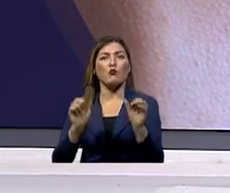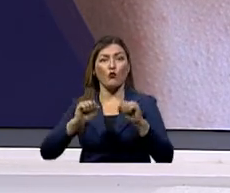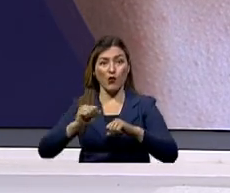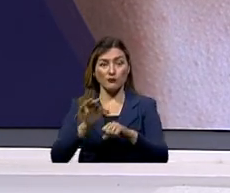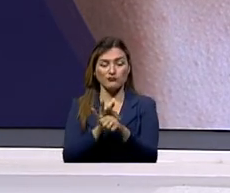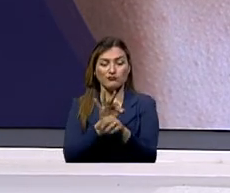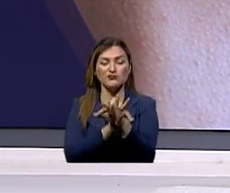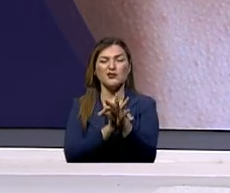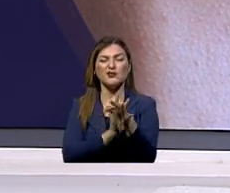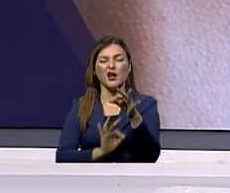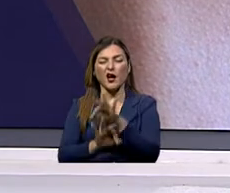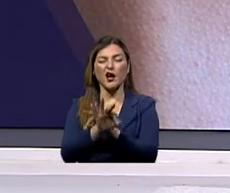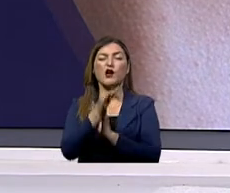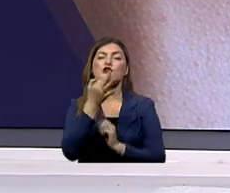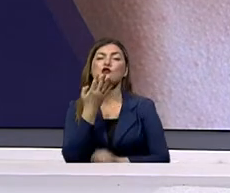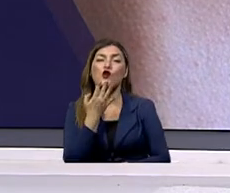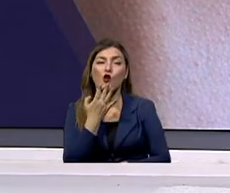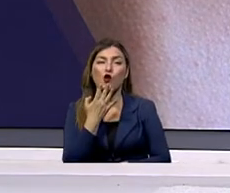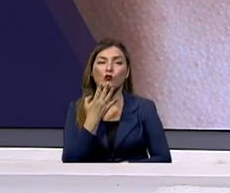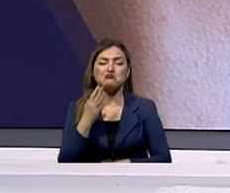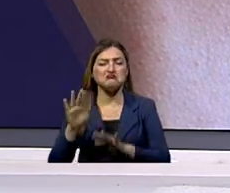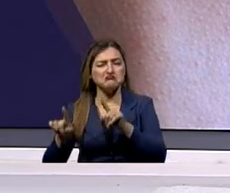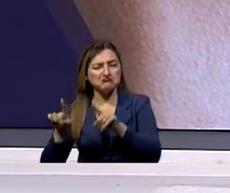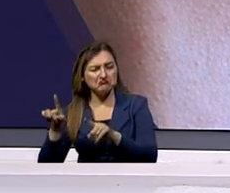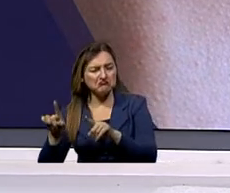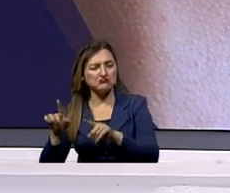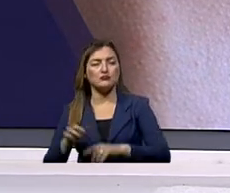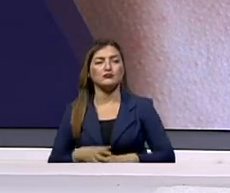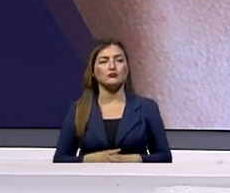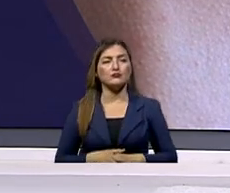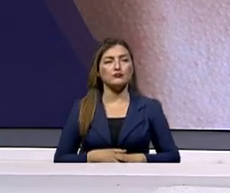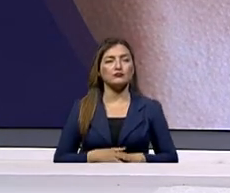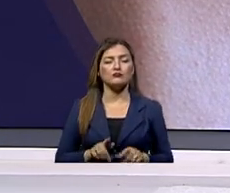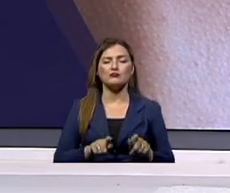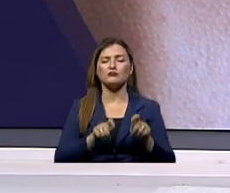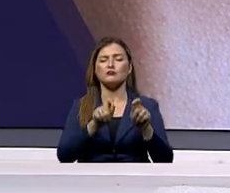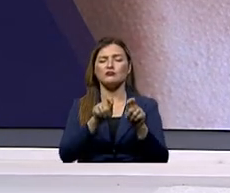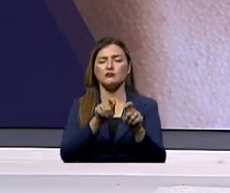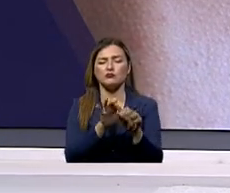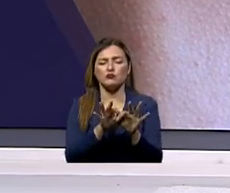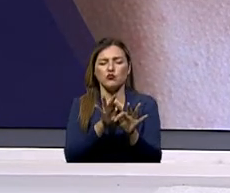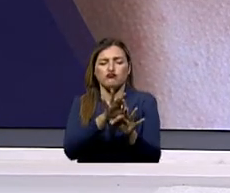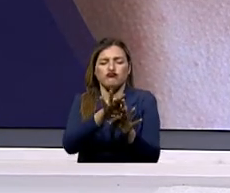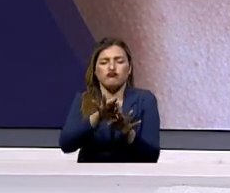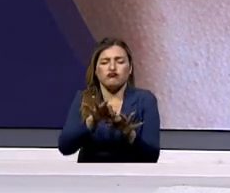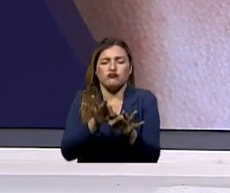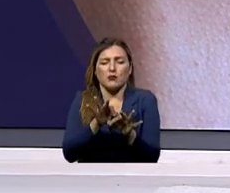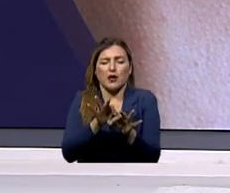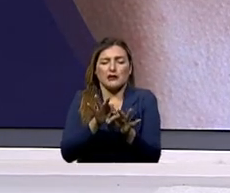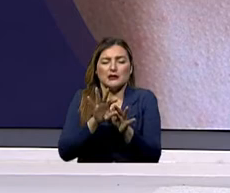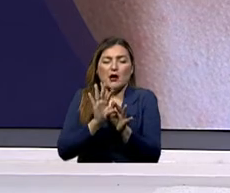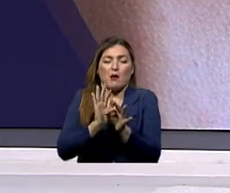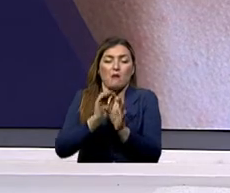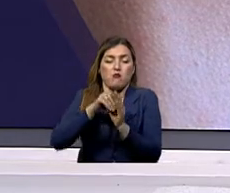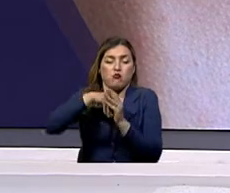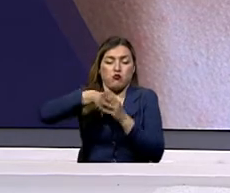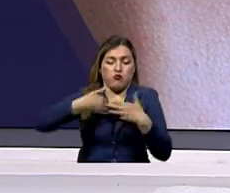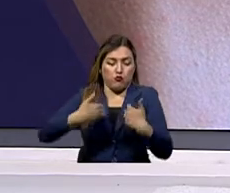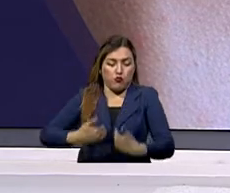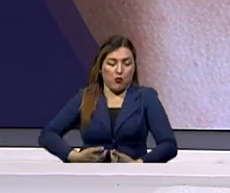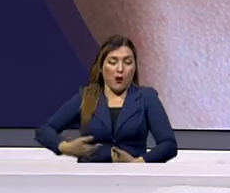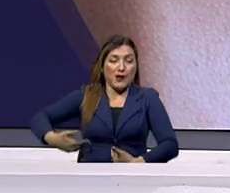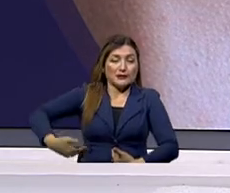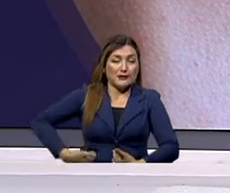o no, pero generalmente estas metástasis de los cánceres de piel van a ciertos órganos internos que con mayor frecuencia pueden